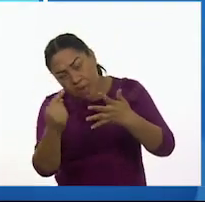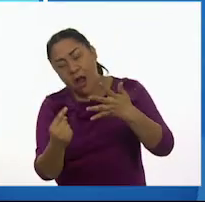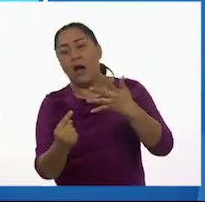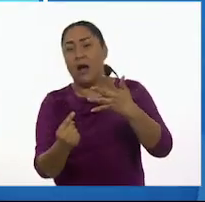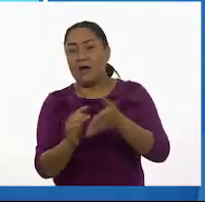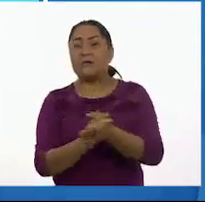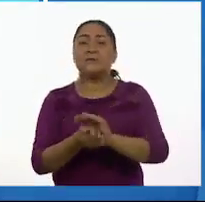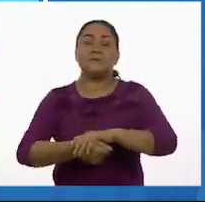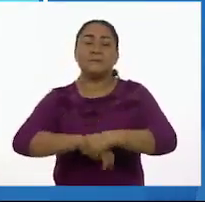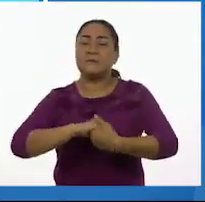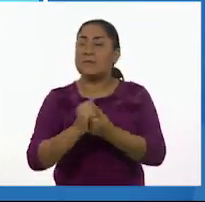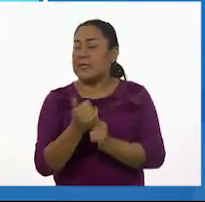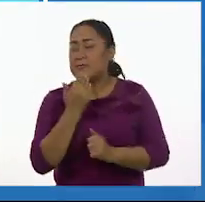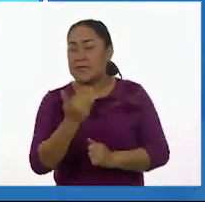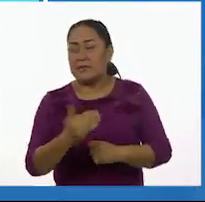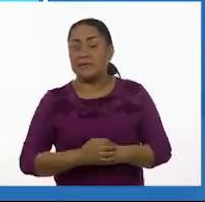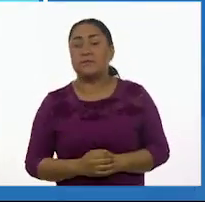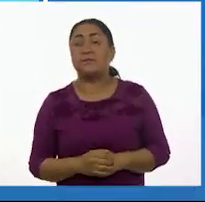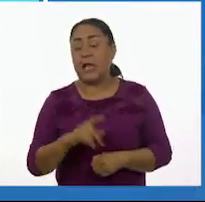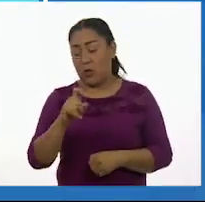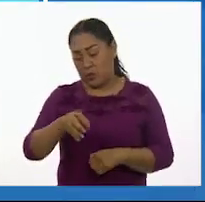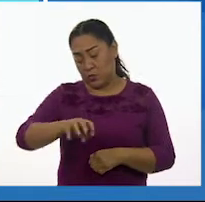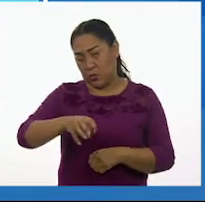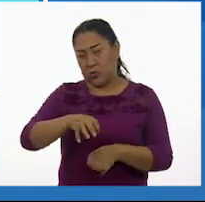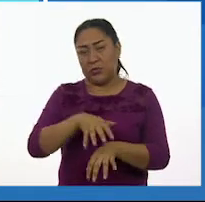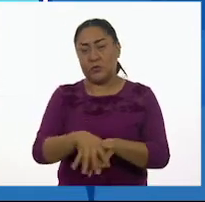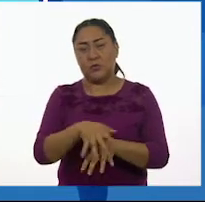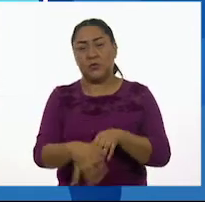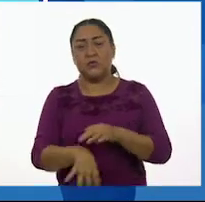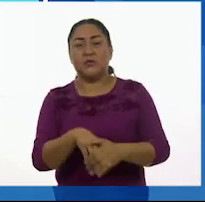hacerlo correctamente. Moja tus manos.